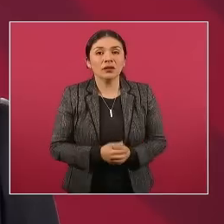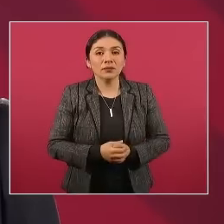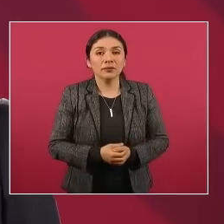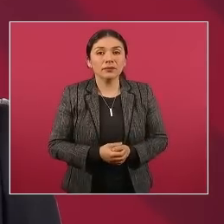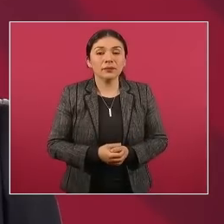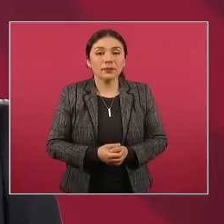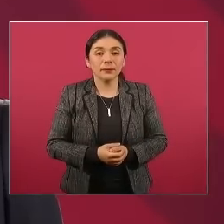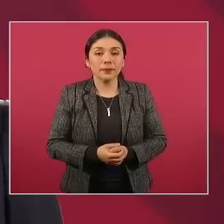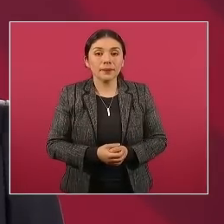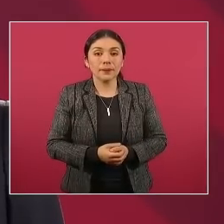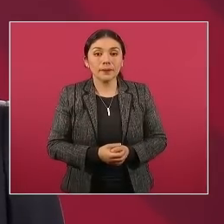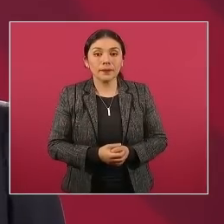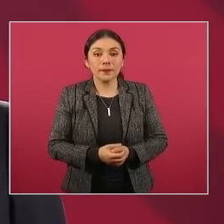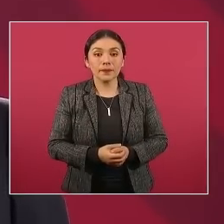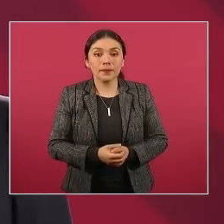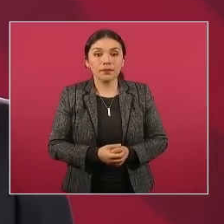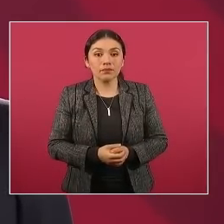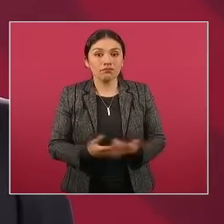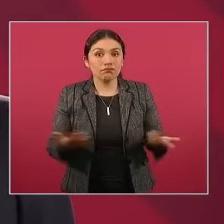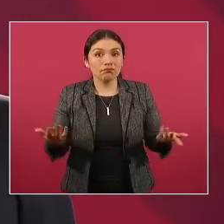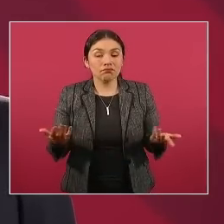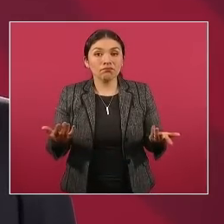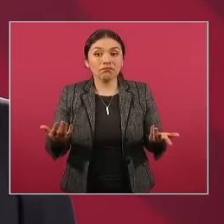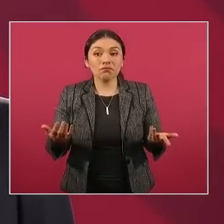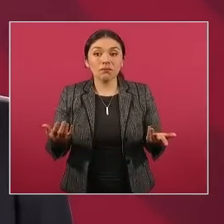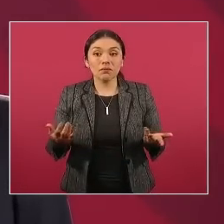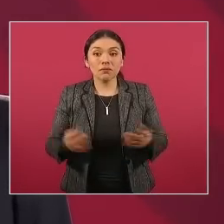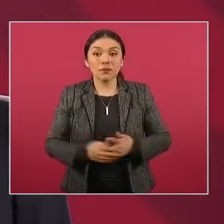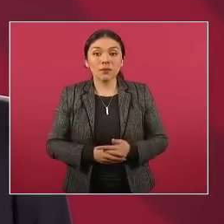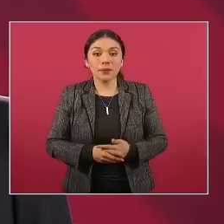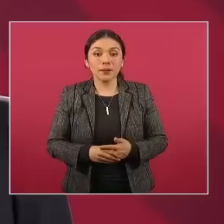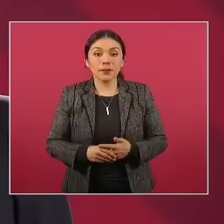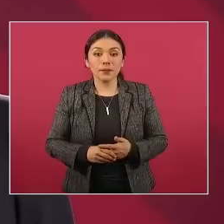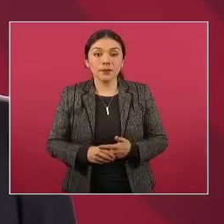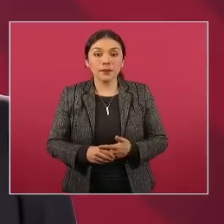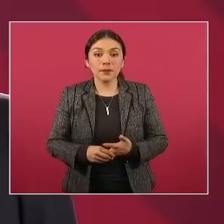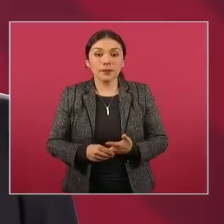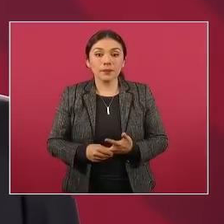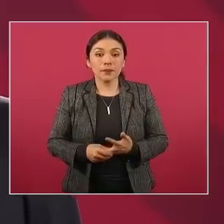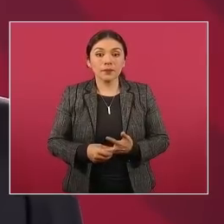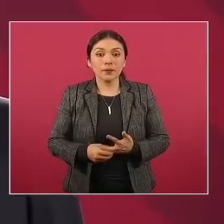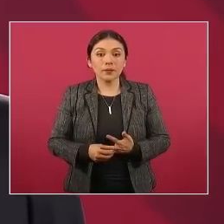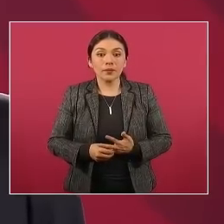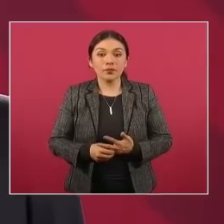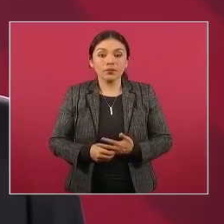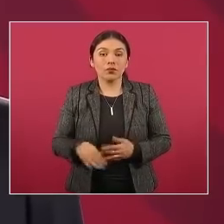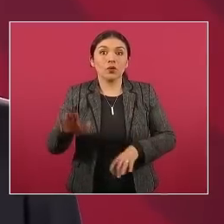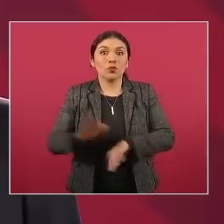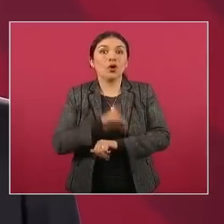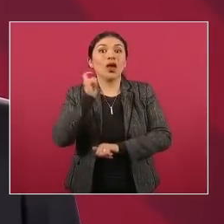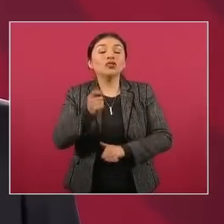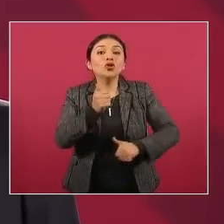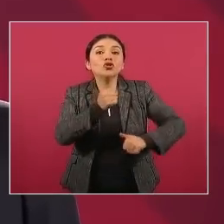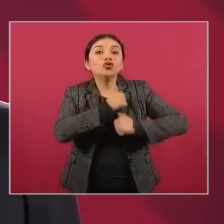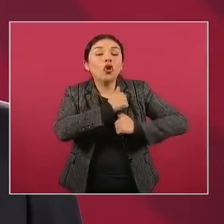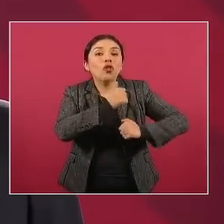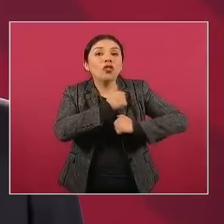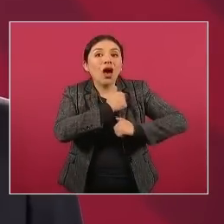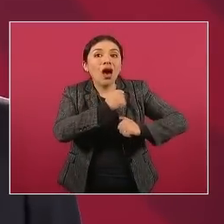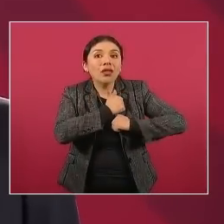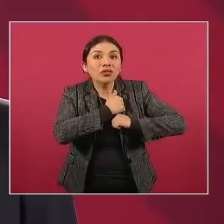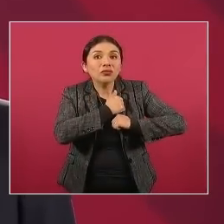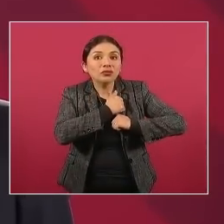forzada y de estos el genocidio obviamente y de estos es de los que estamos